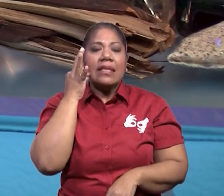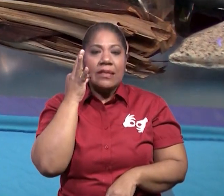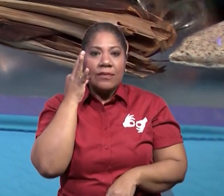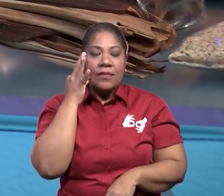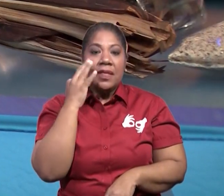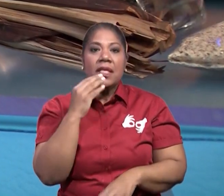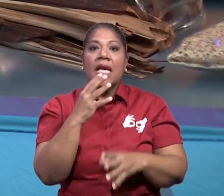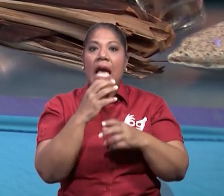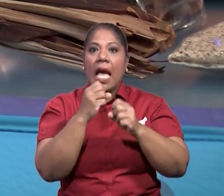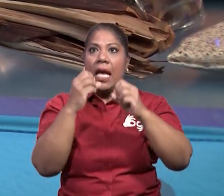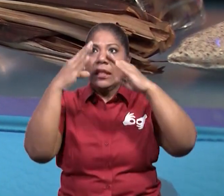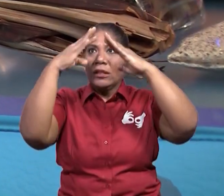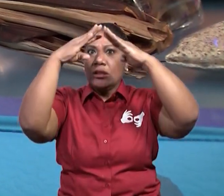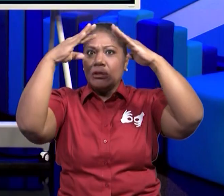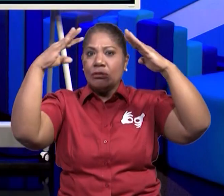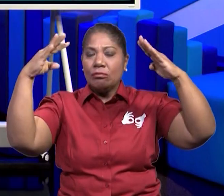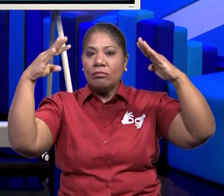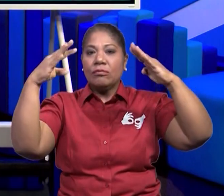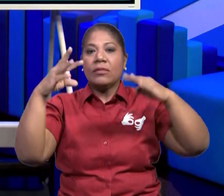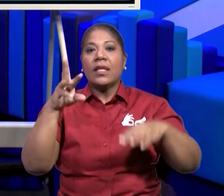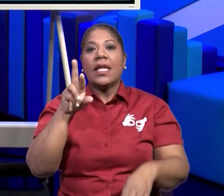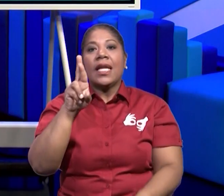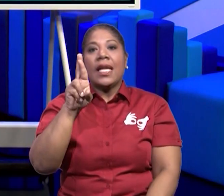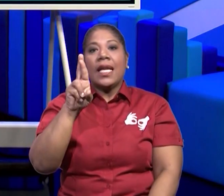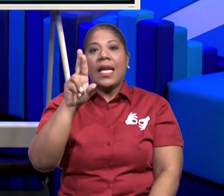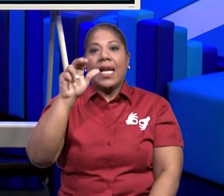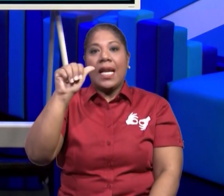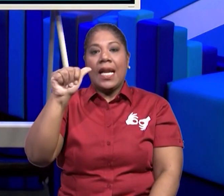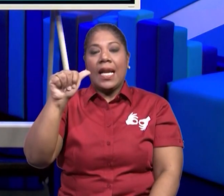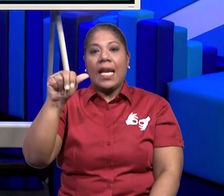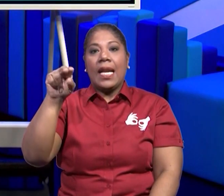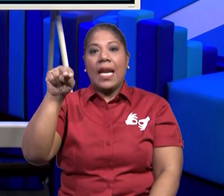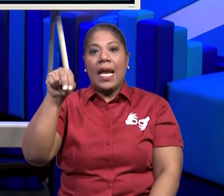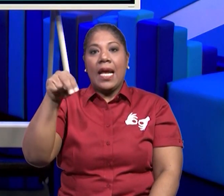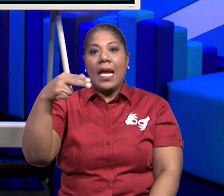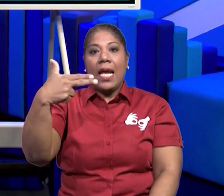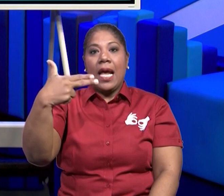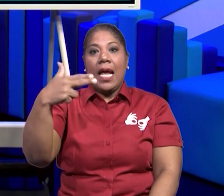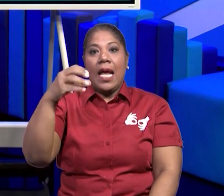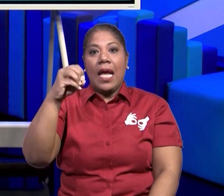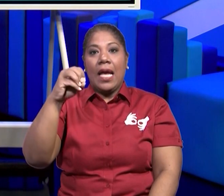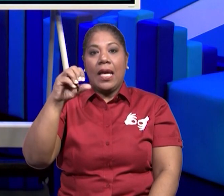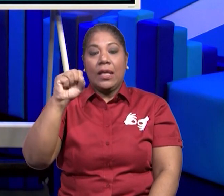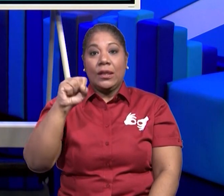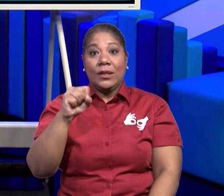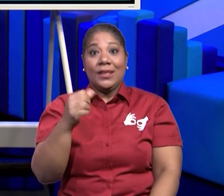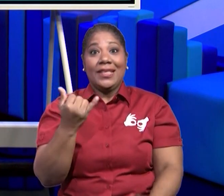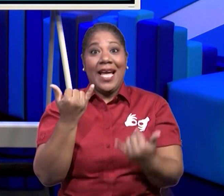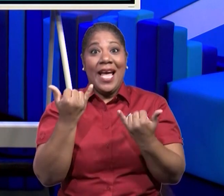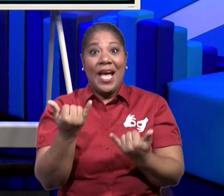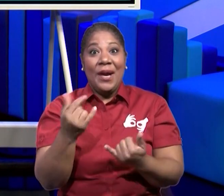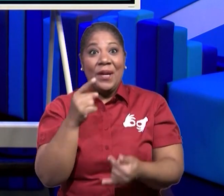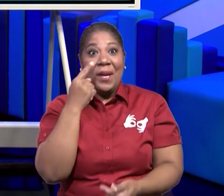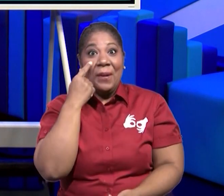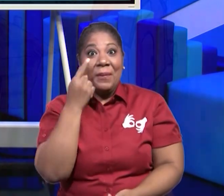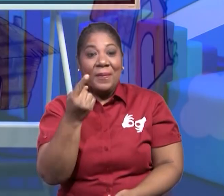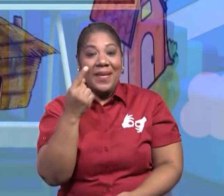seca. Muy bien, chicos. Ahora vamos a ver alguna de las asignaciones.